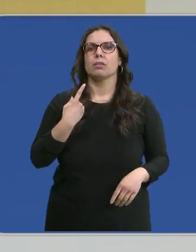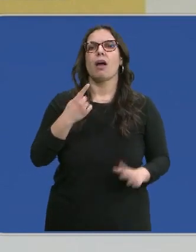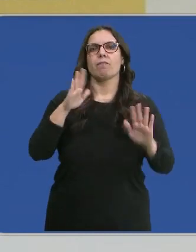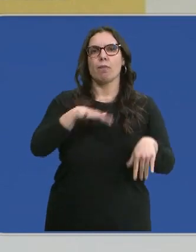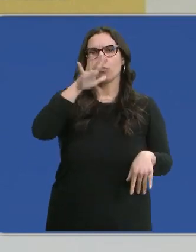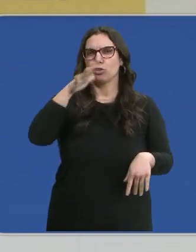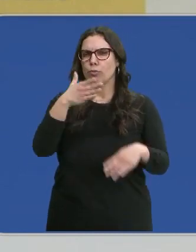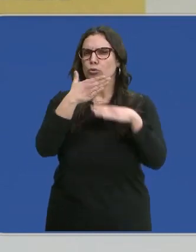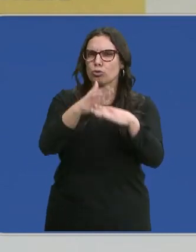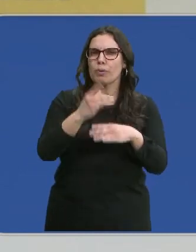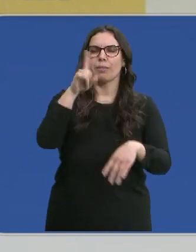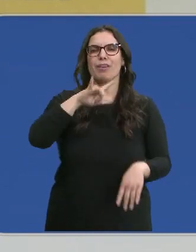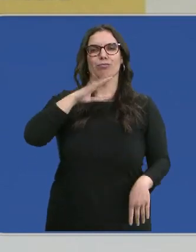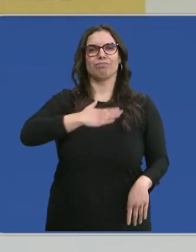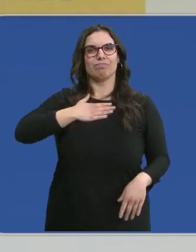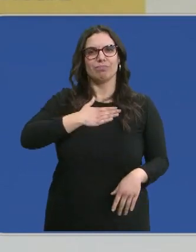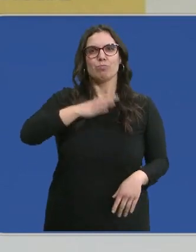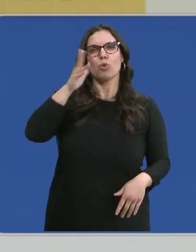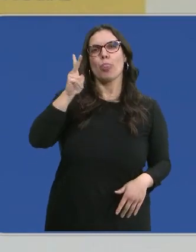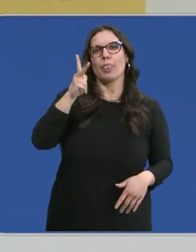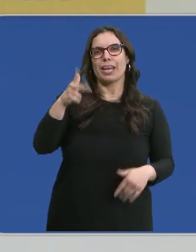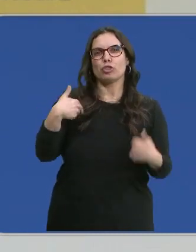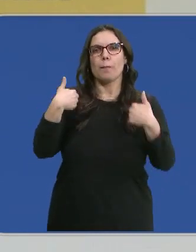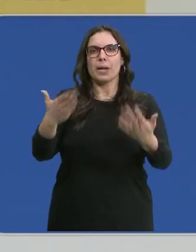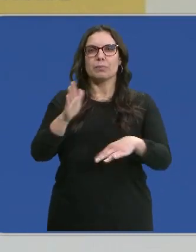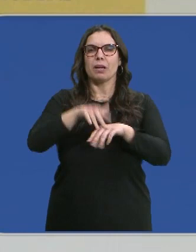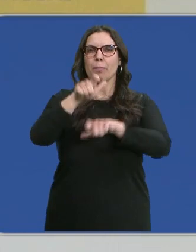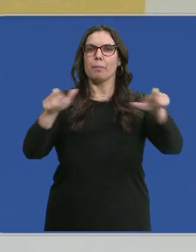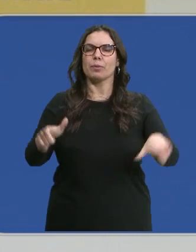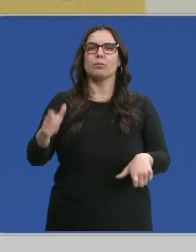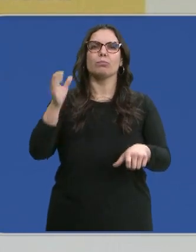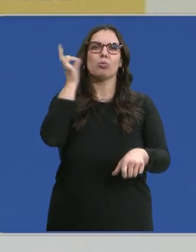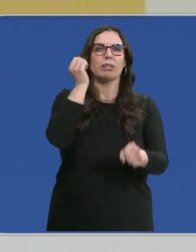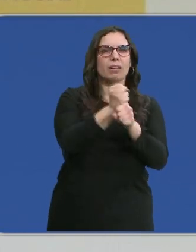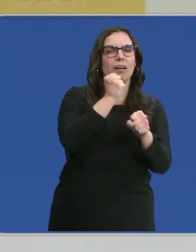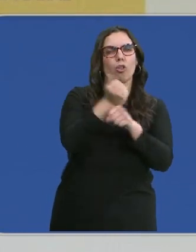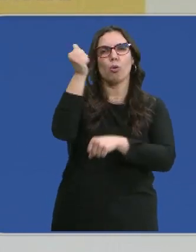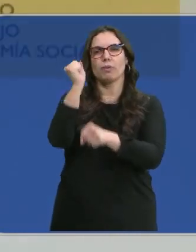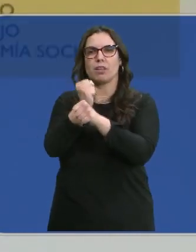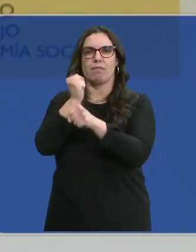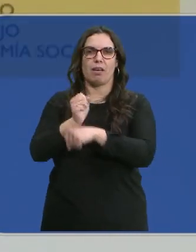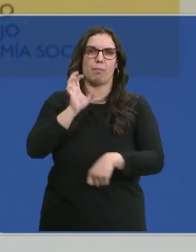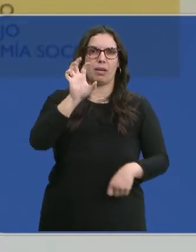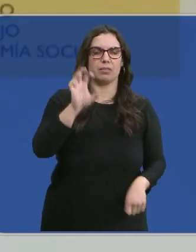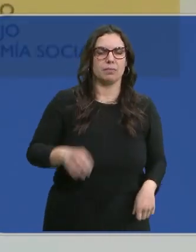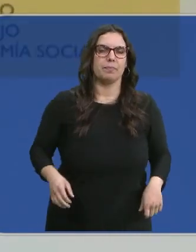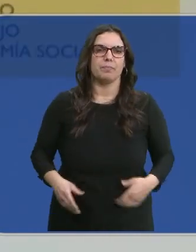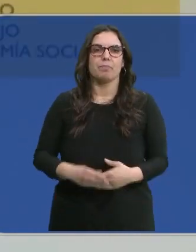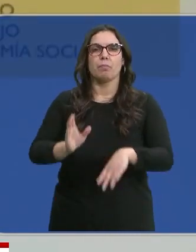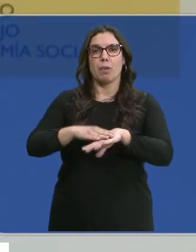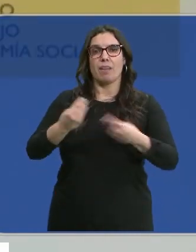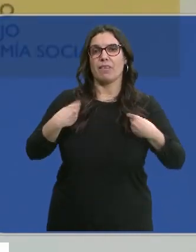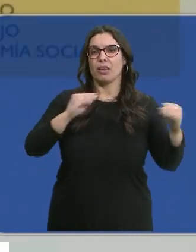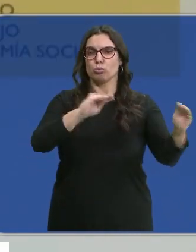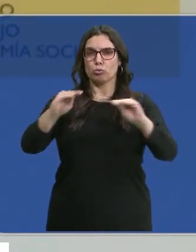las razones y la satisfacción de la ampliación de derechos para las trabajadoras y los trabajadores de nuestro país. Para mejorar la